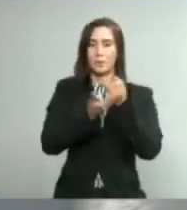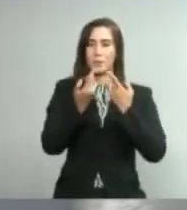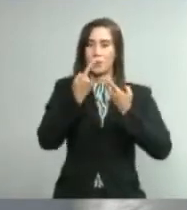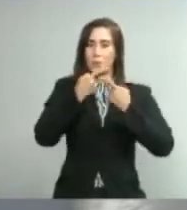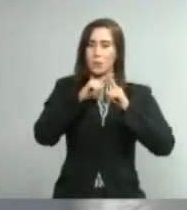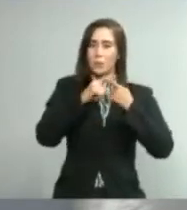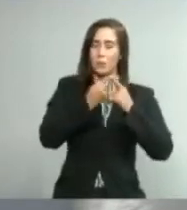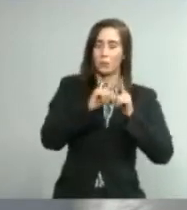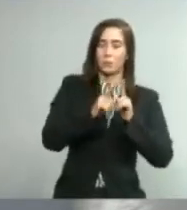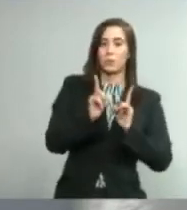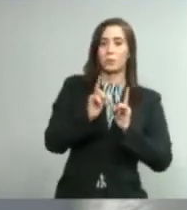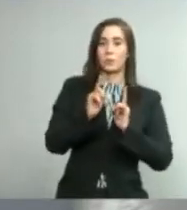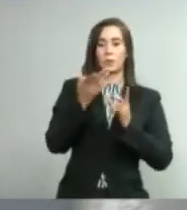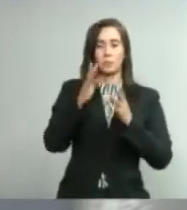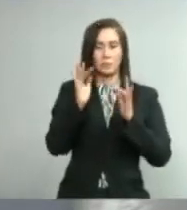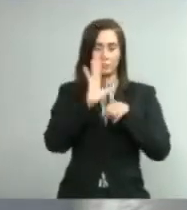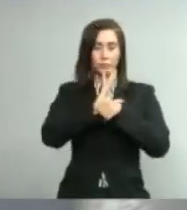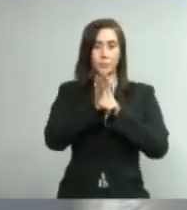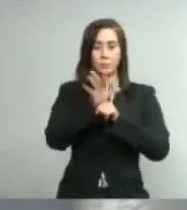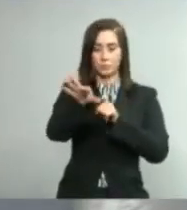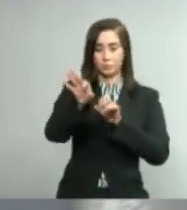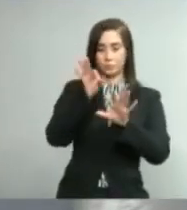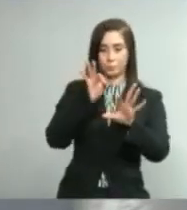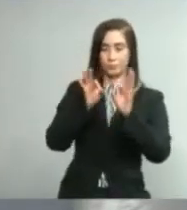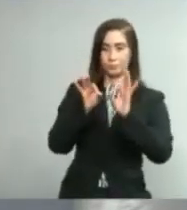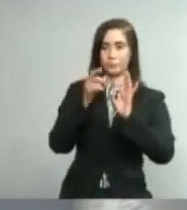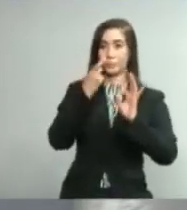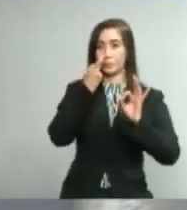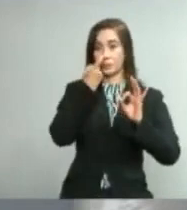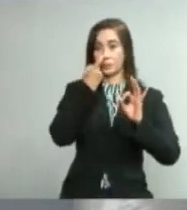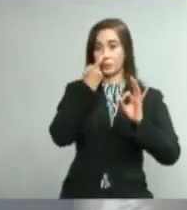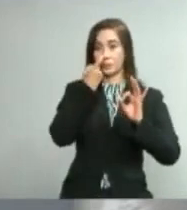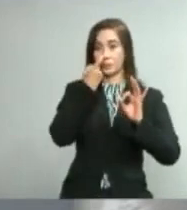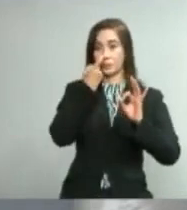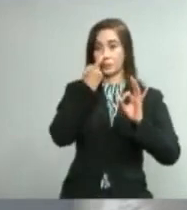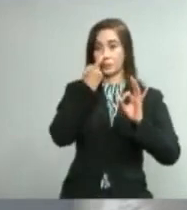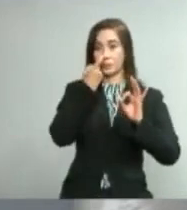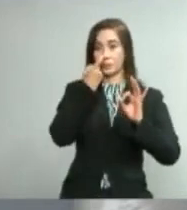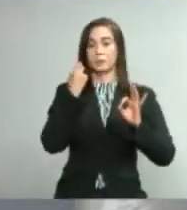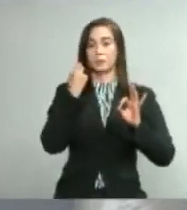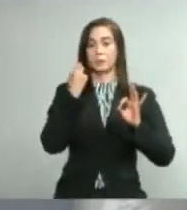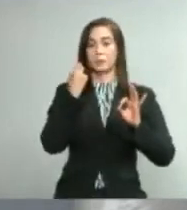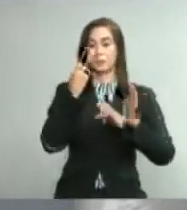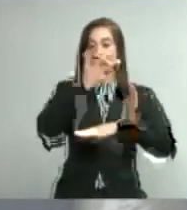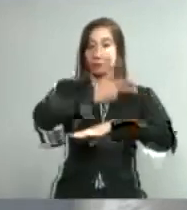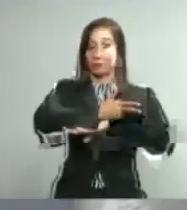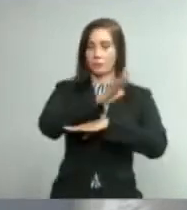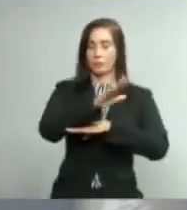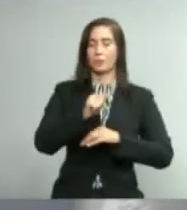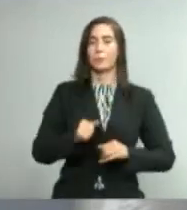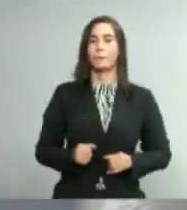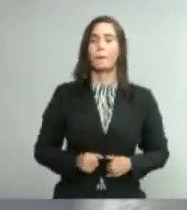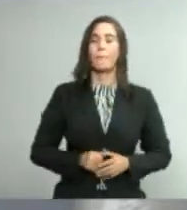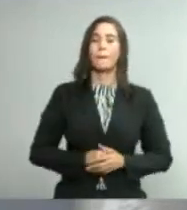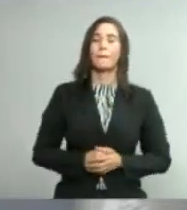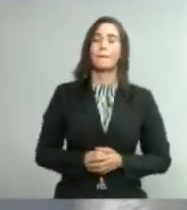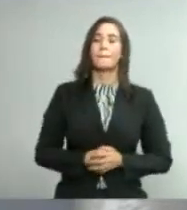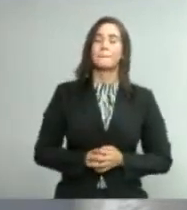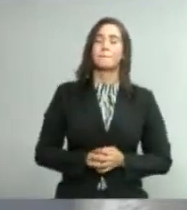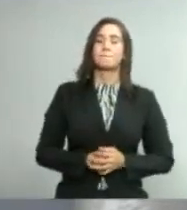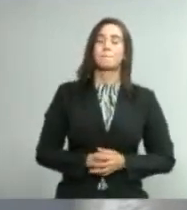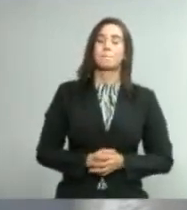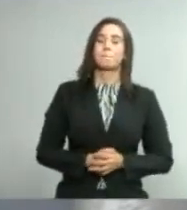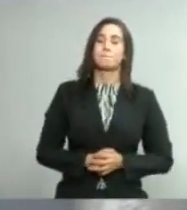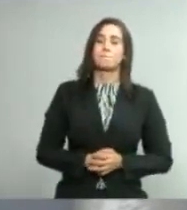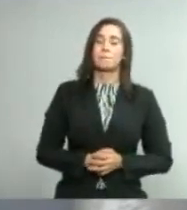las muestras que estarán disponibles durante los operativos. Ahora sí, gracias.